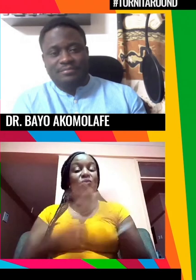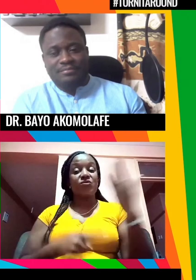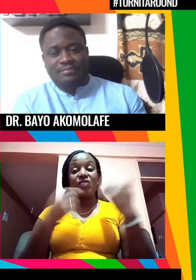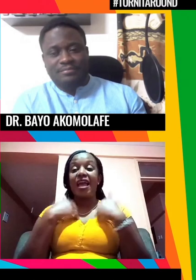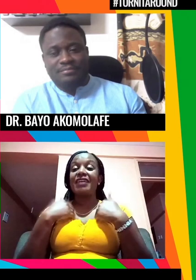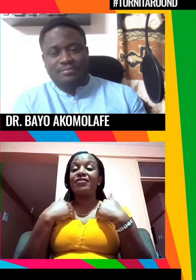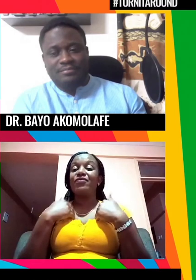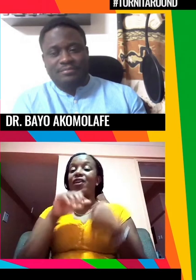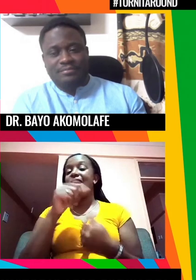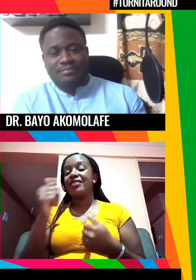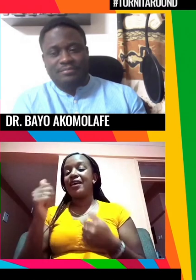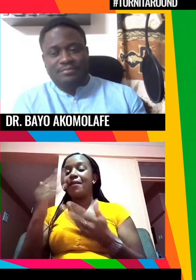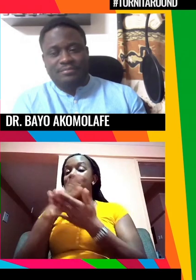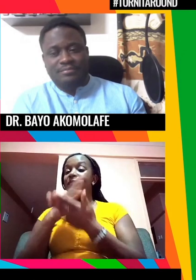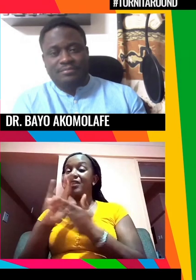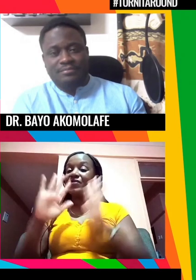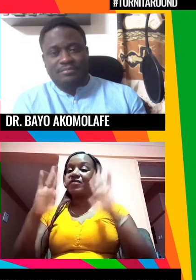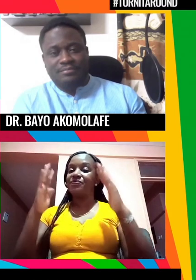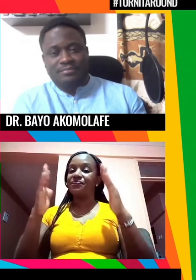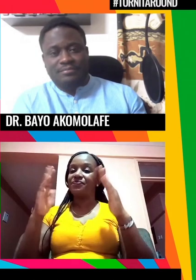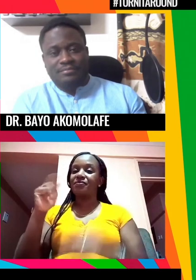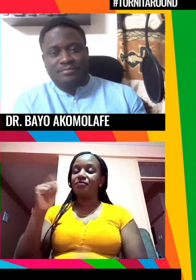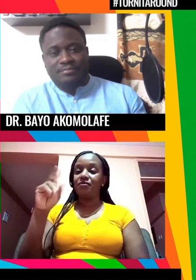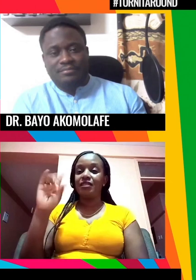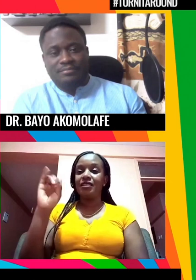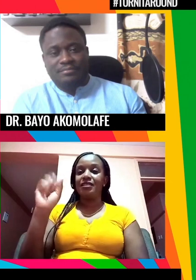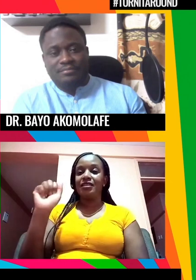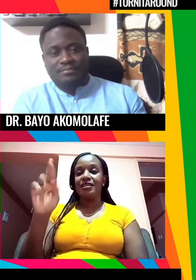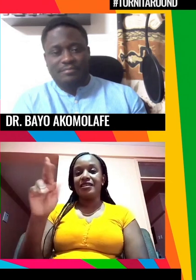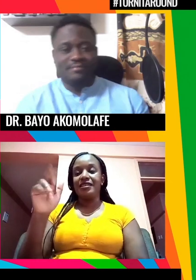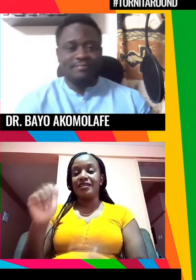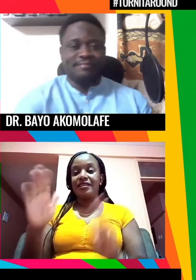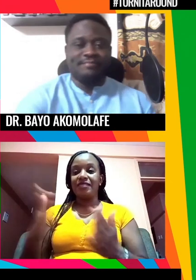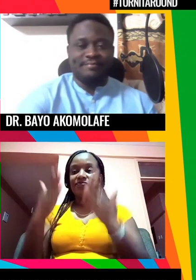y seguir disfrutando el festival Nadira te cedo la palabra de nuevo gracias